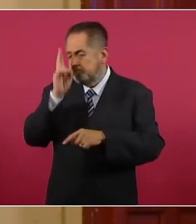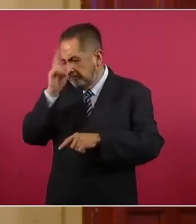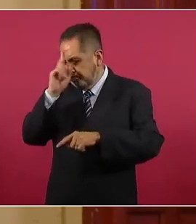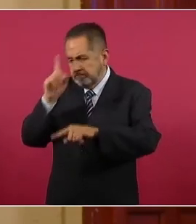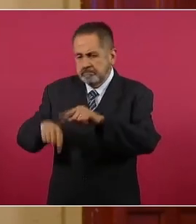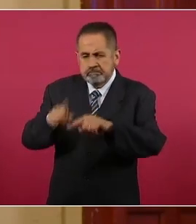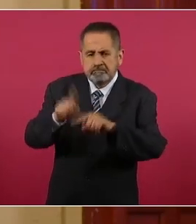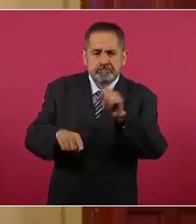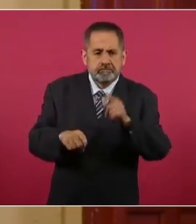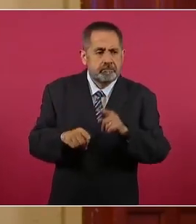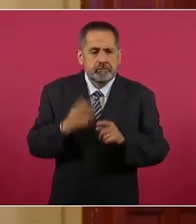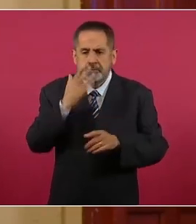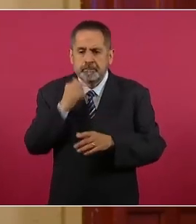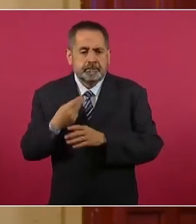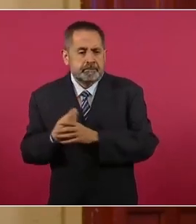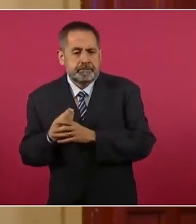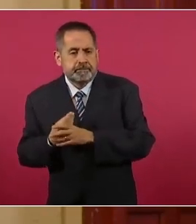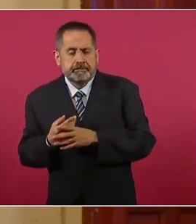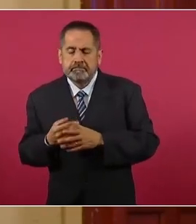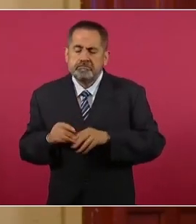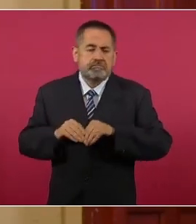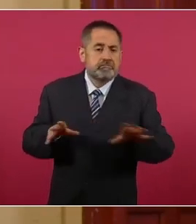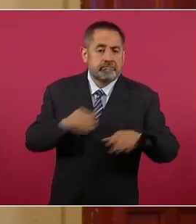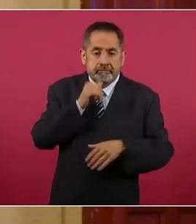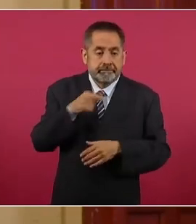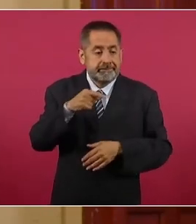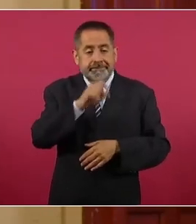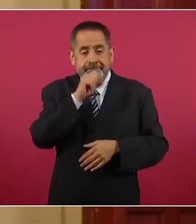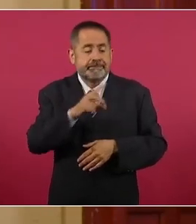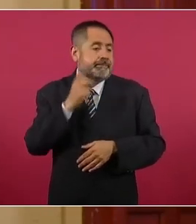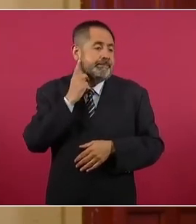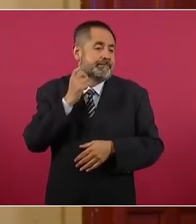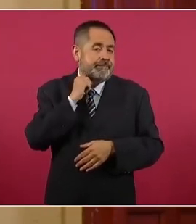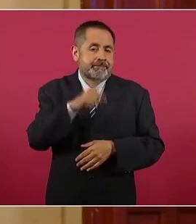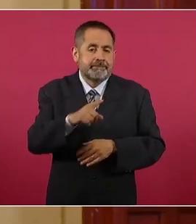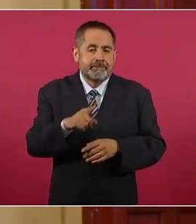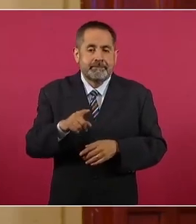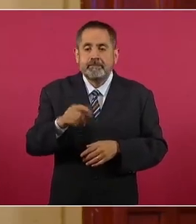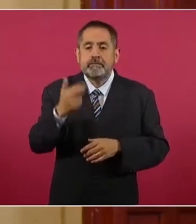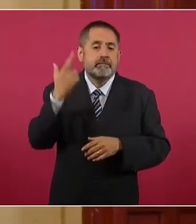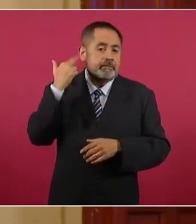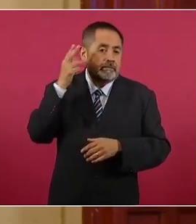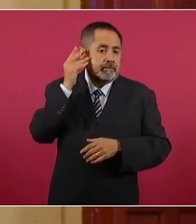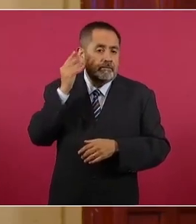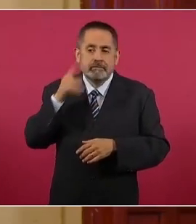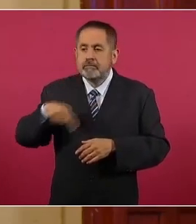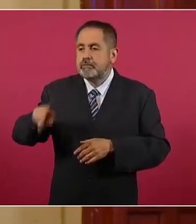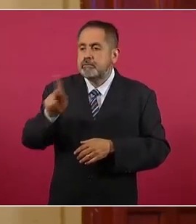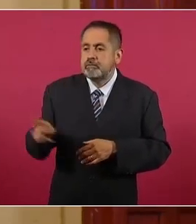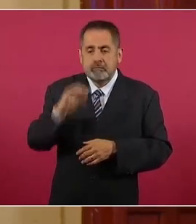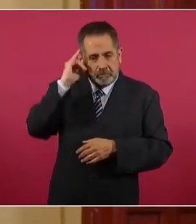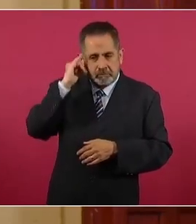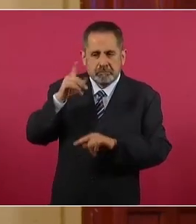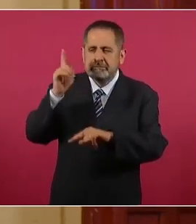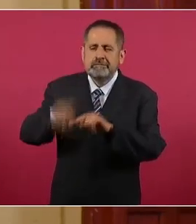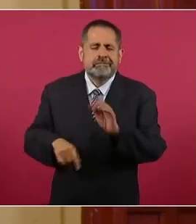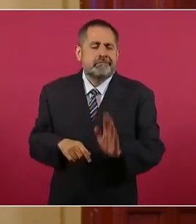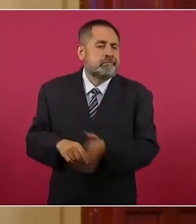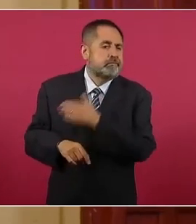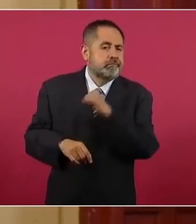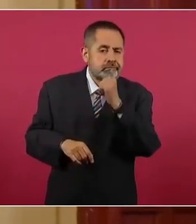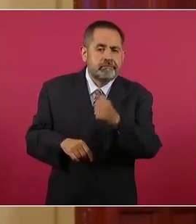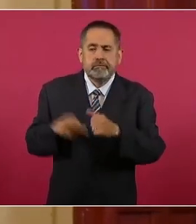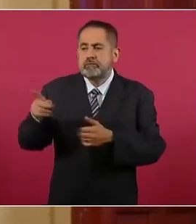el derecho a la privacidad. Además, los legisladores dejaron fuera a las radios comunitarias indígenas y los